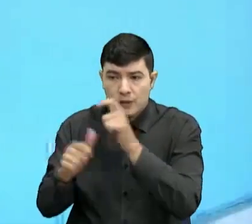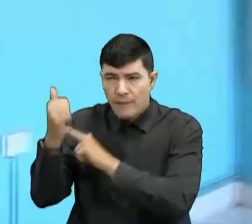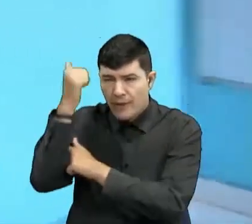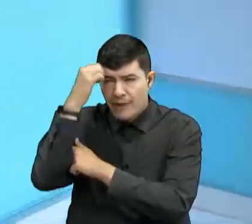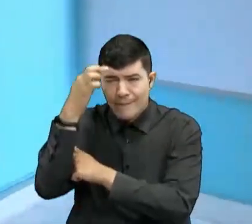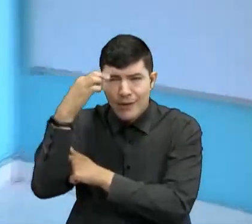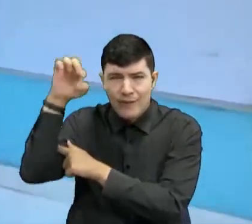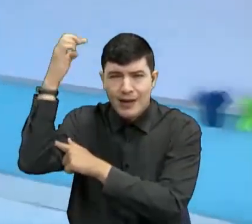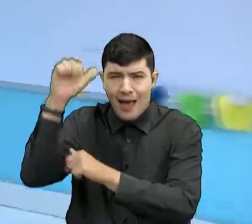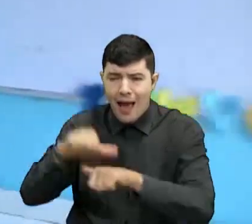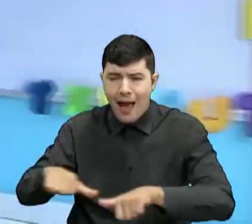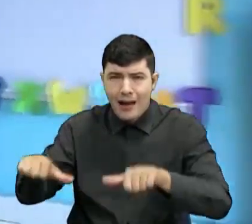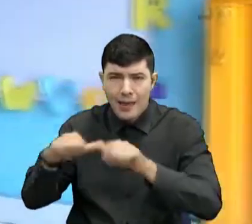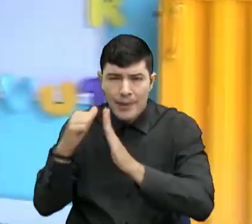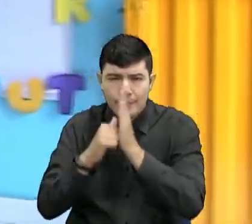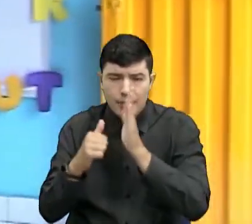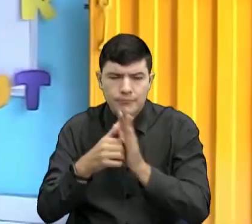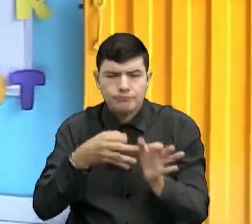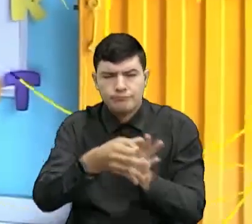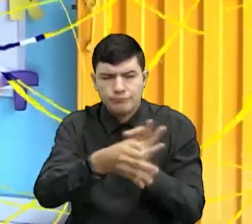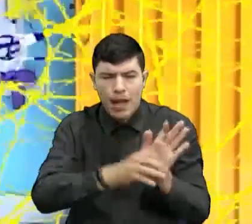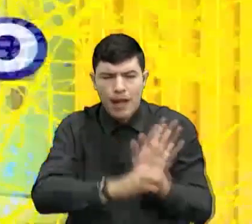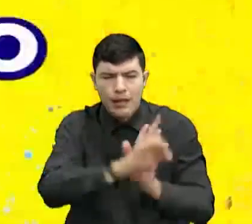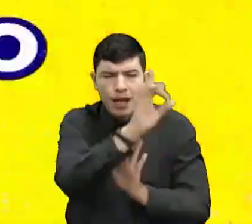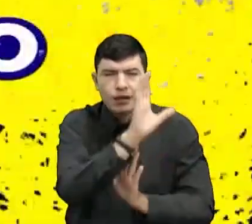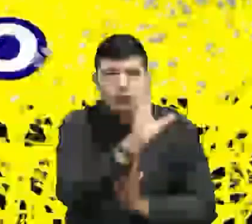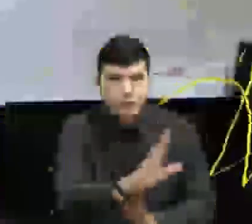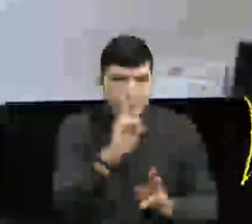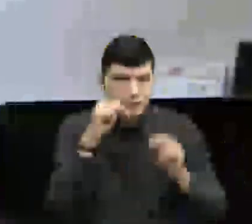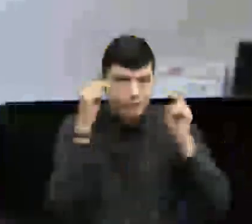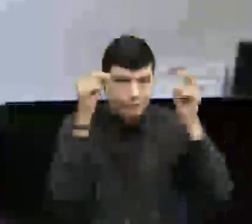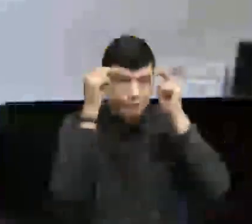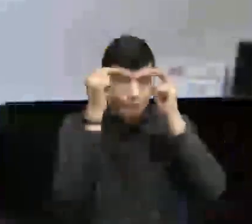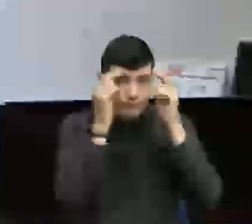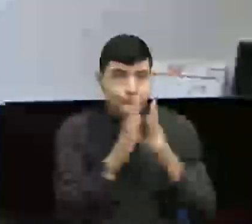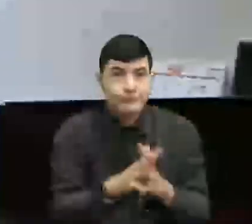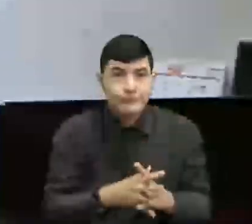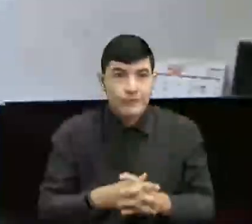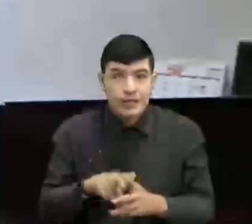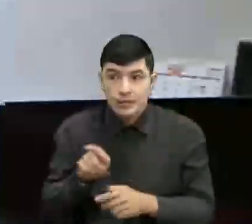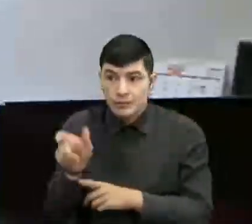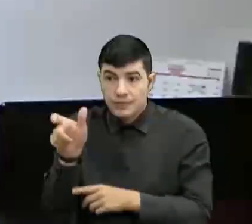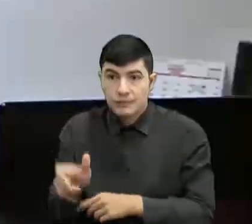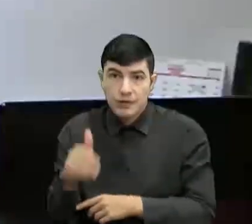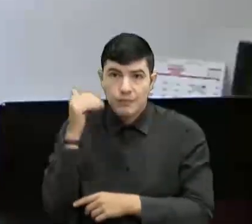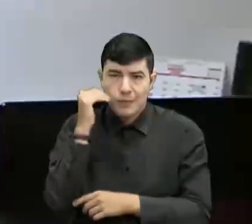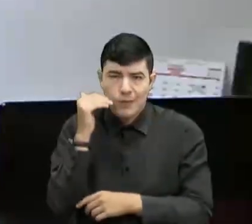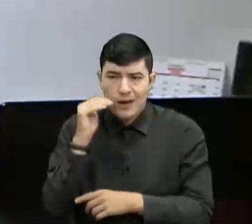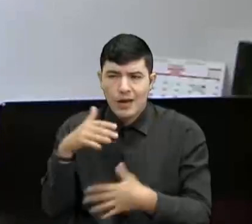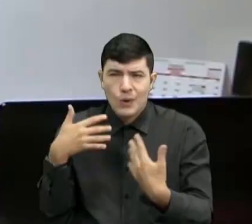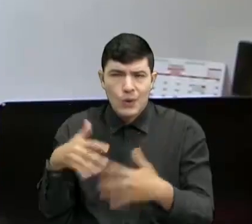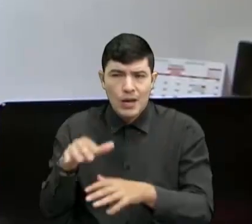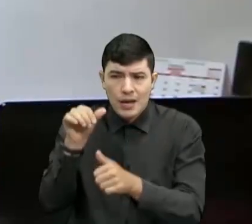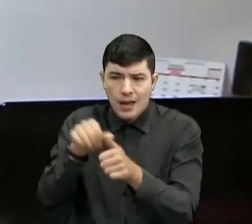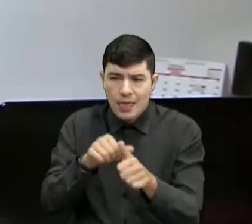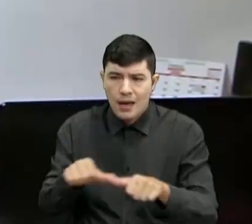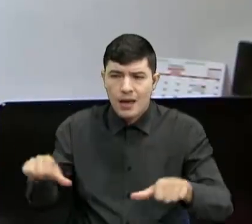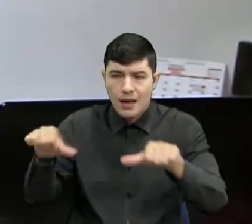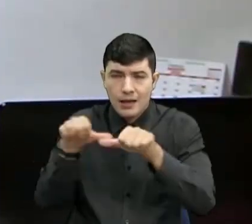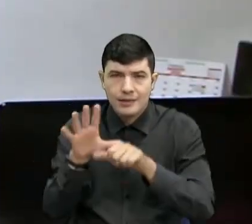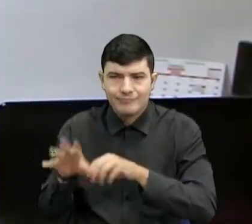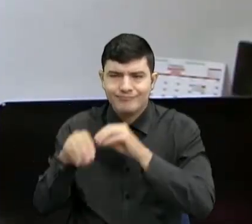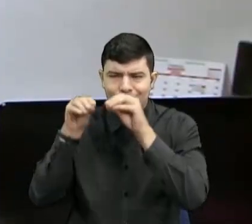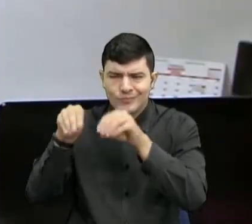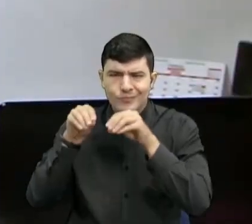áreas que ayudarán en el desarrollo cognitivo de los pequeños. Una licenciada en cada área para la